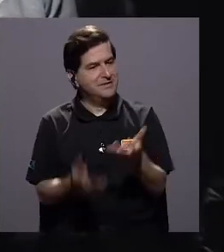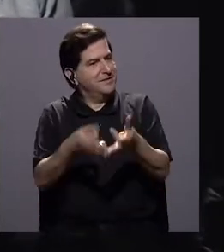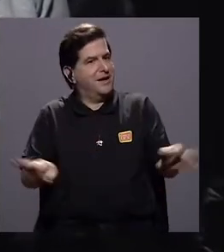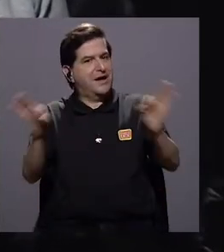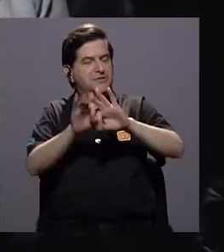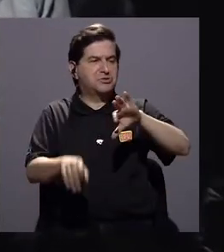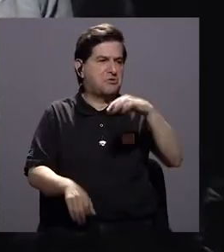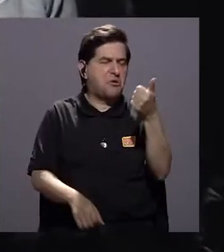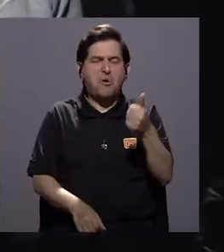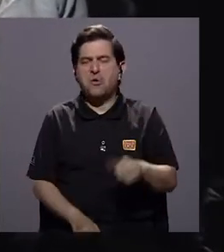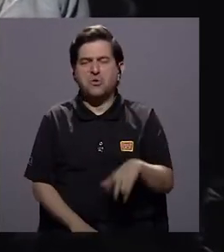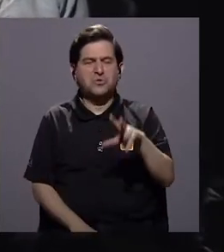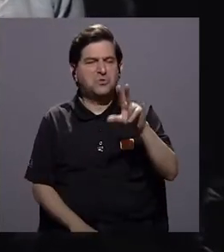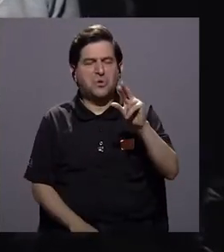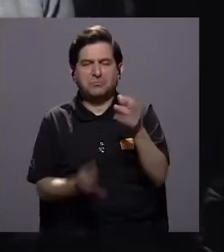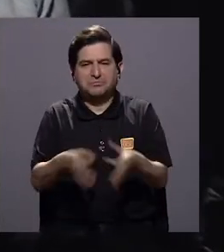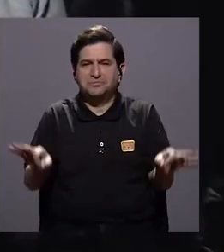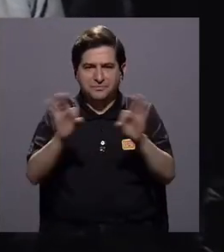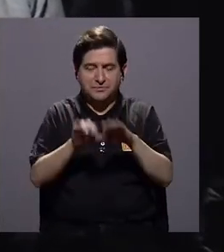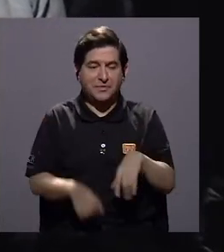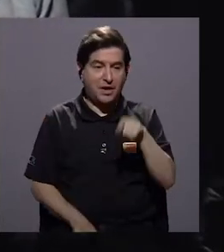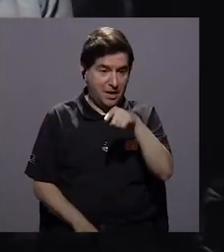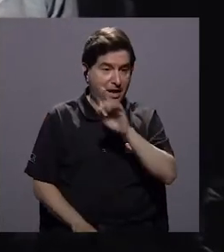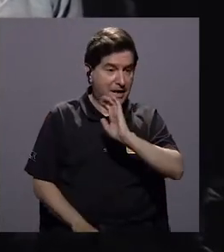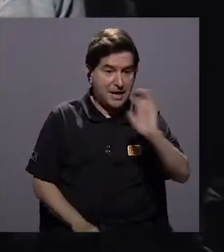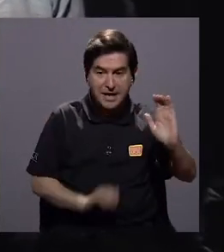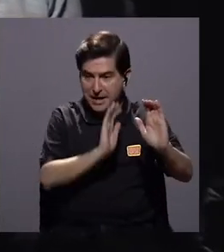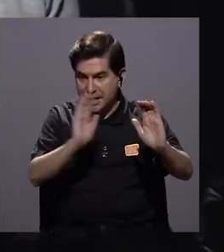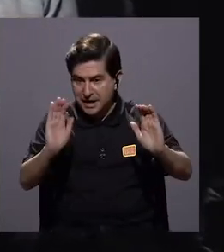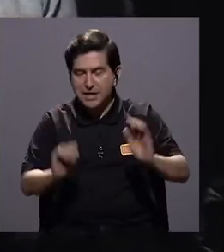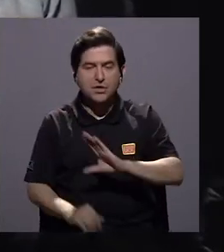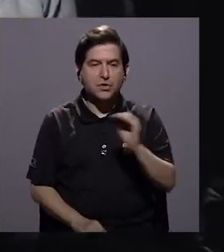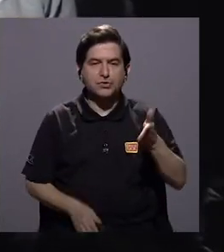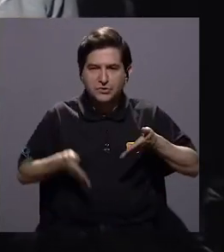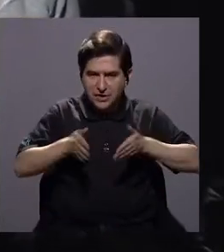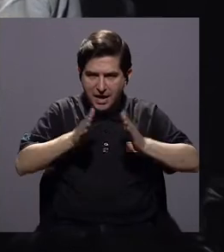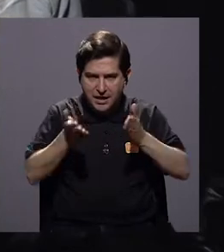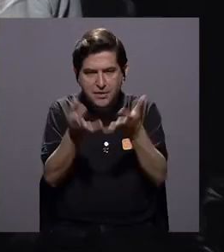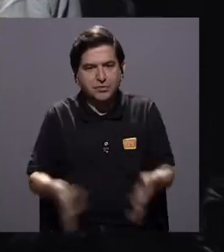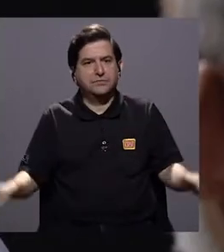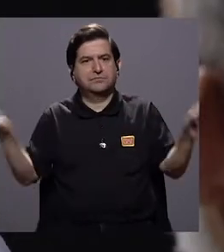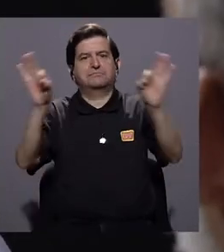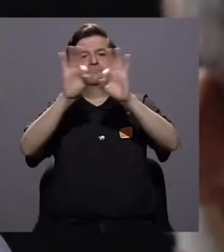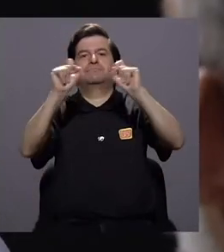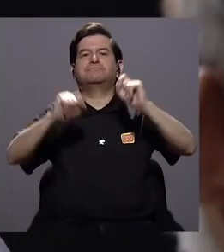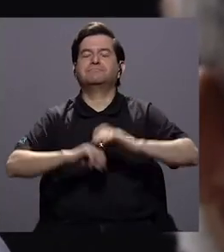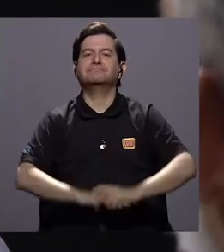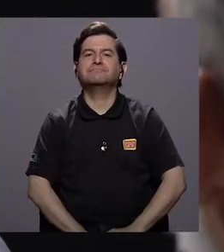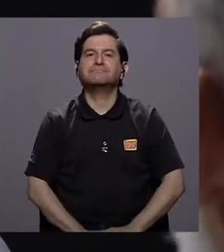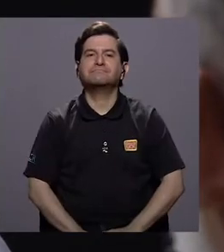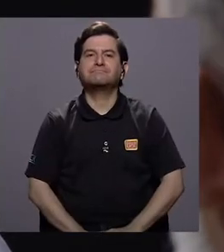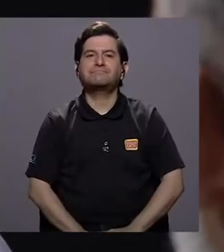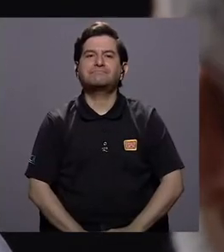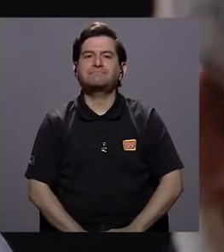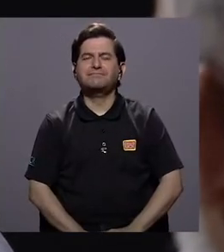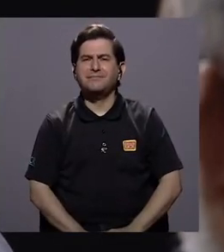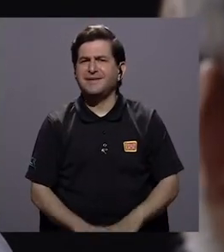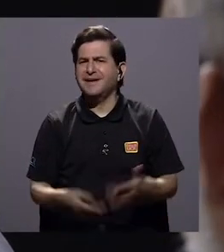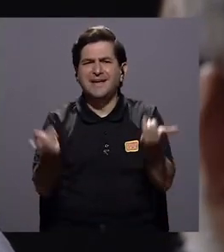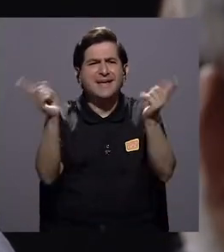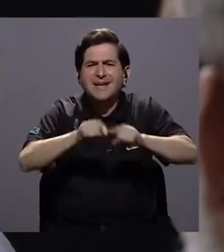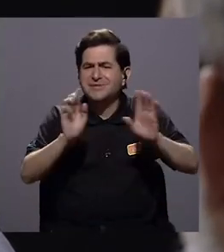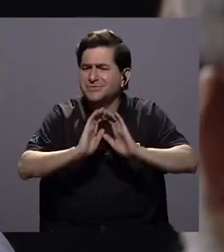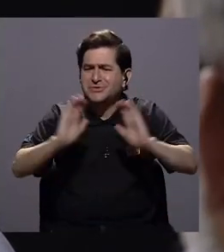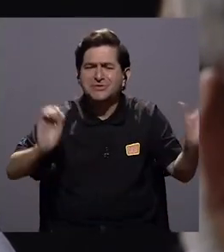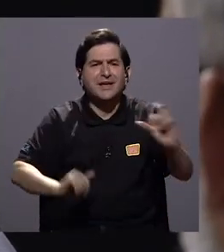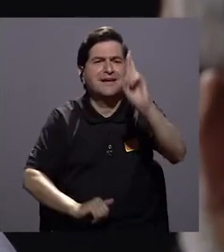corto porque es el objeto mismo de estudio, son esos niños y esos hijos que van creciendo. Hermoso, ¿qué pasa